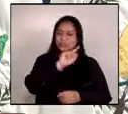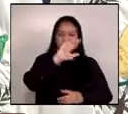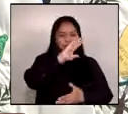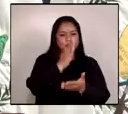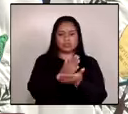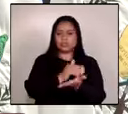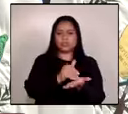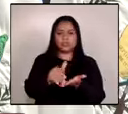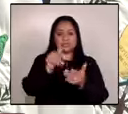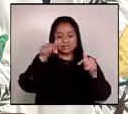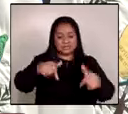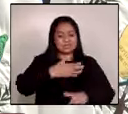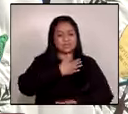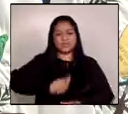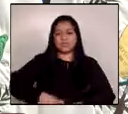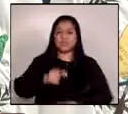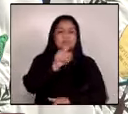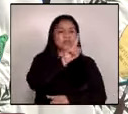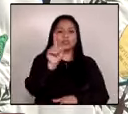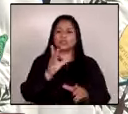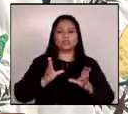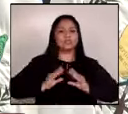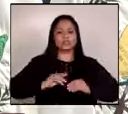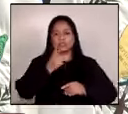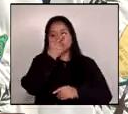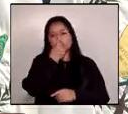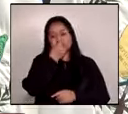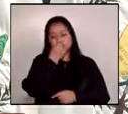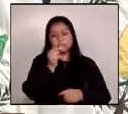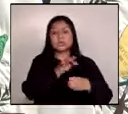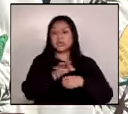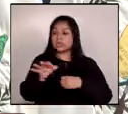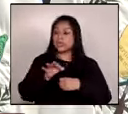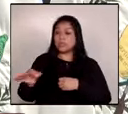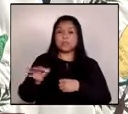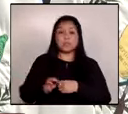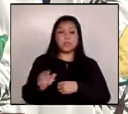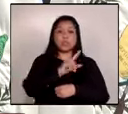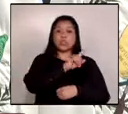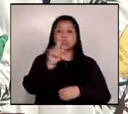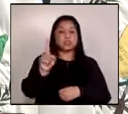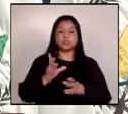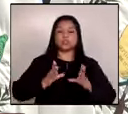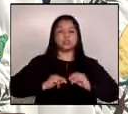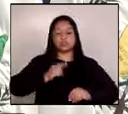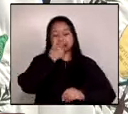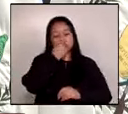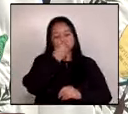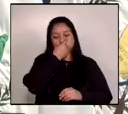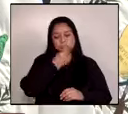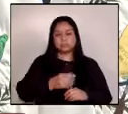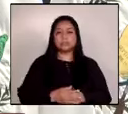tolera la corrupción y el pueblo de Guatemala no tolera la corrupción.